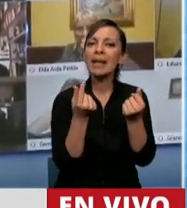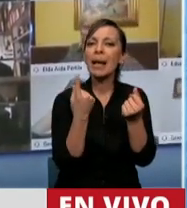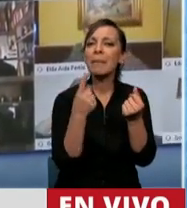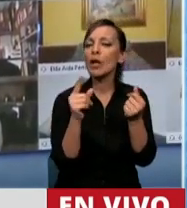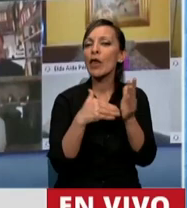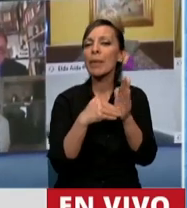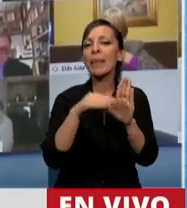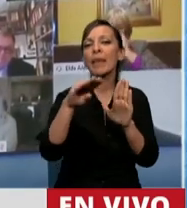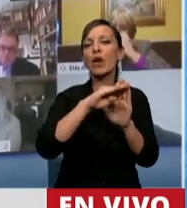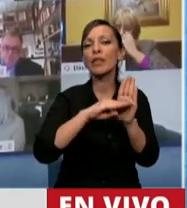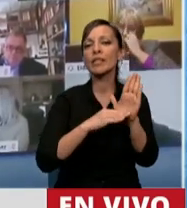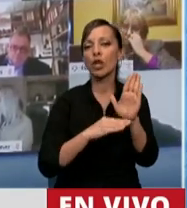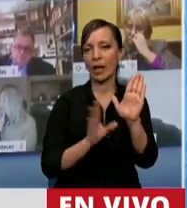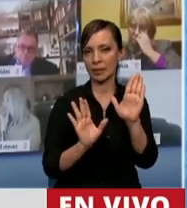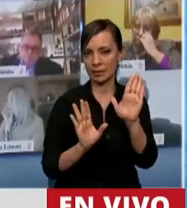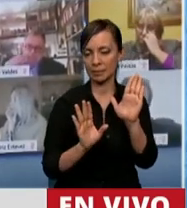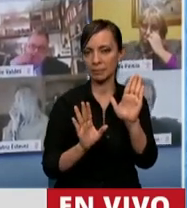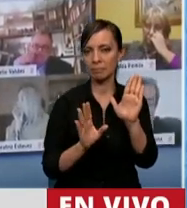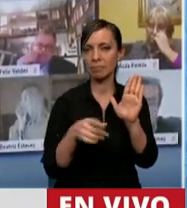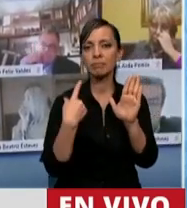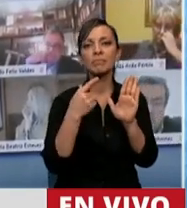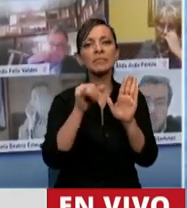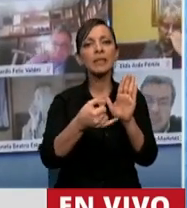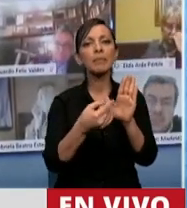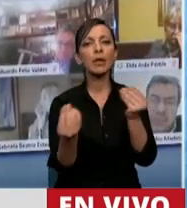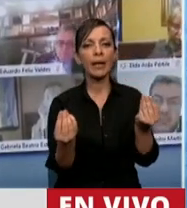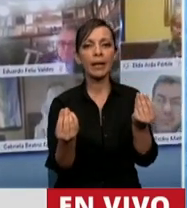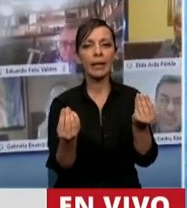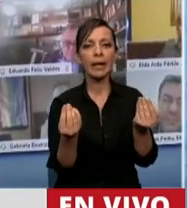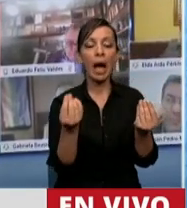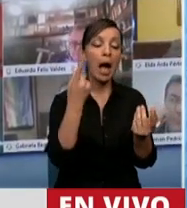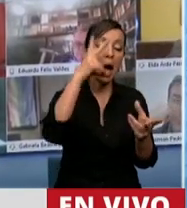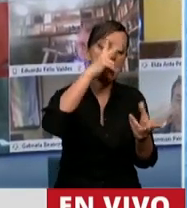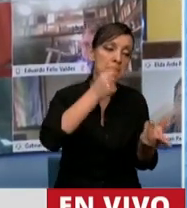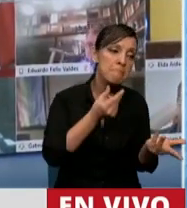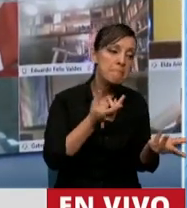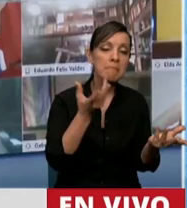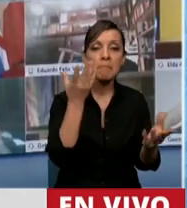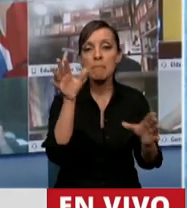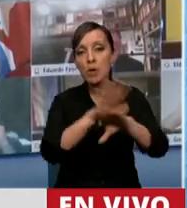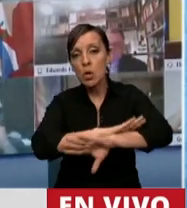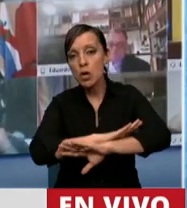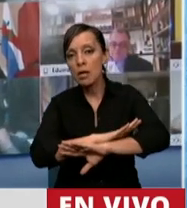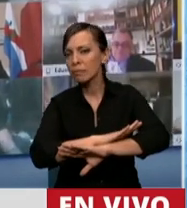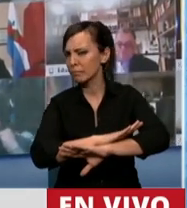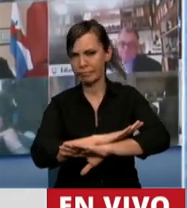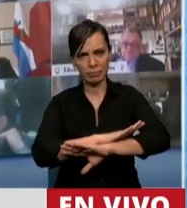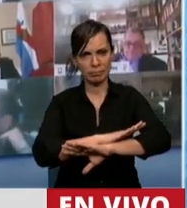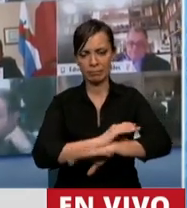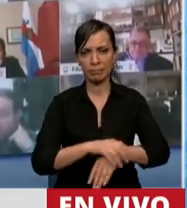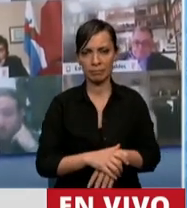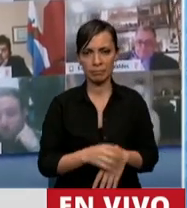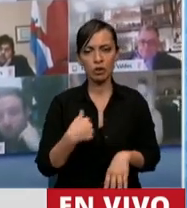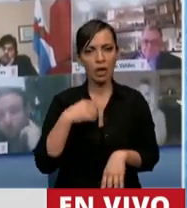condiciones. ¿Por qué hicimos eso? ¿Por error? ¿Porque no nos dimos cuenta? No. Hicimos